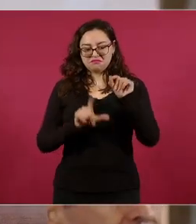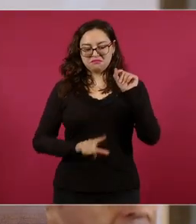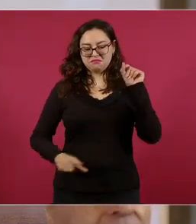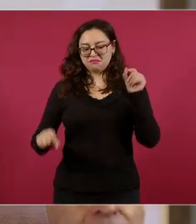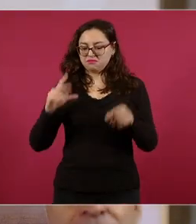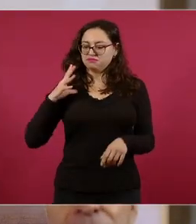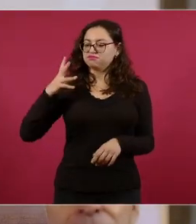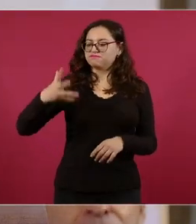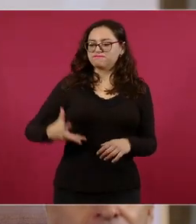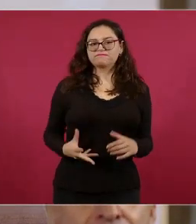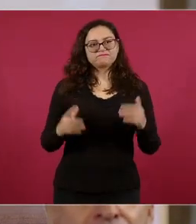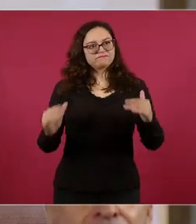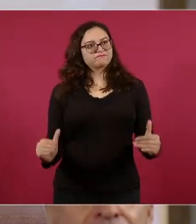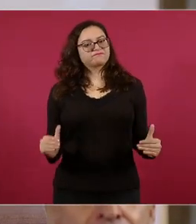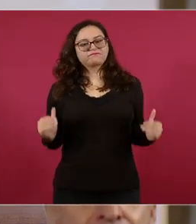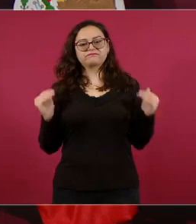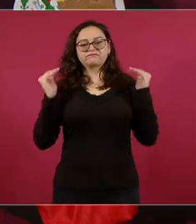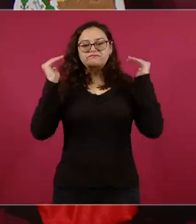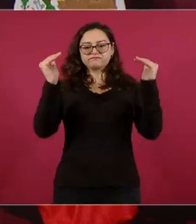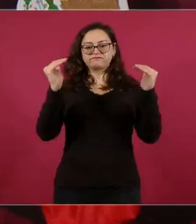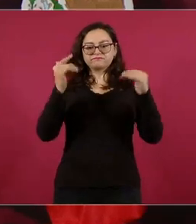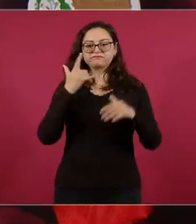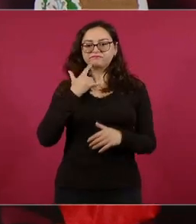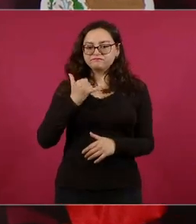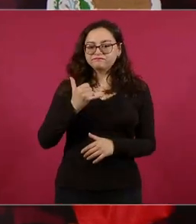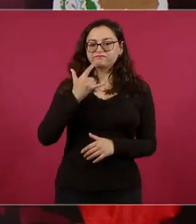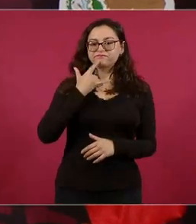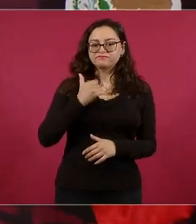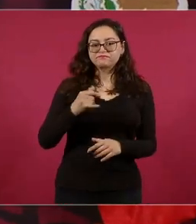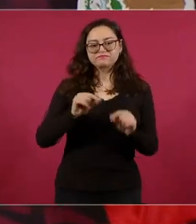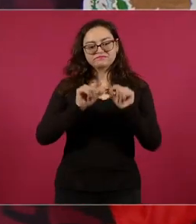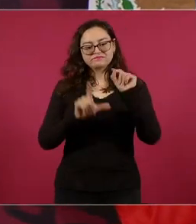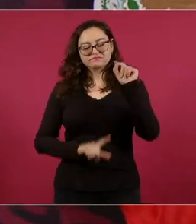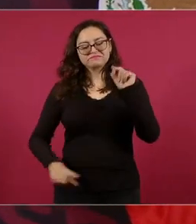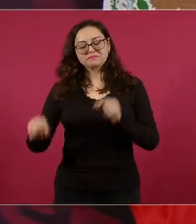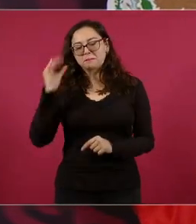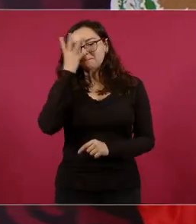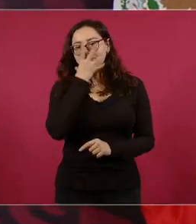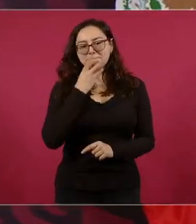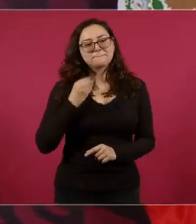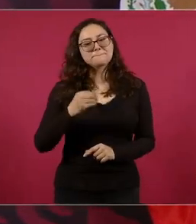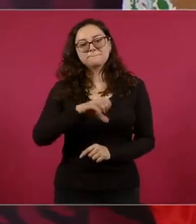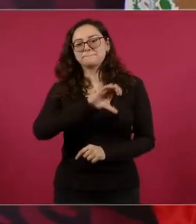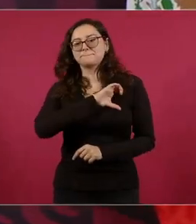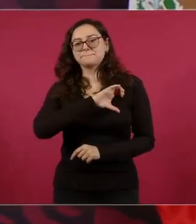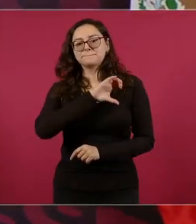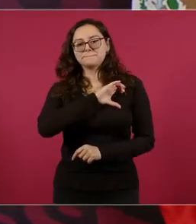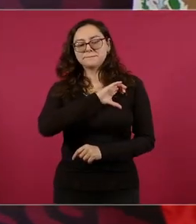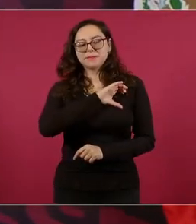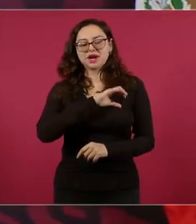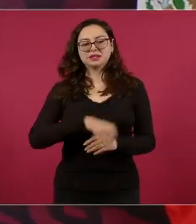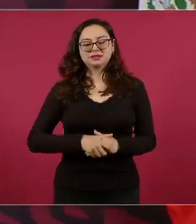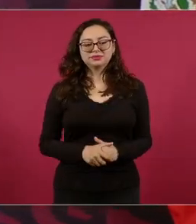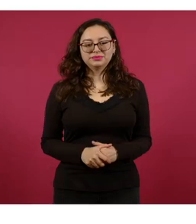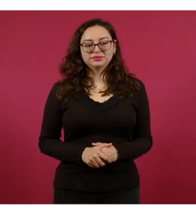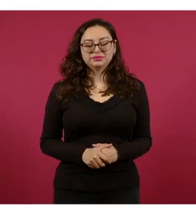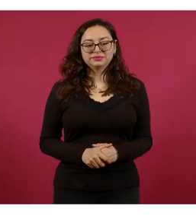querido México, de nuestro México lindo y querido. Entonces, vamos a esperar.